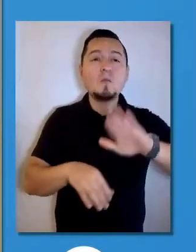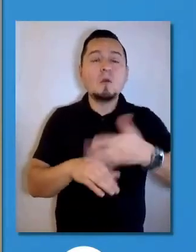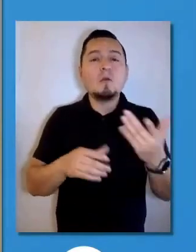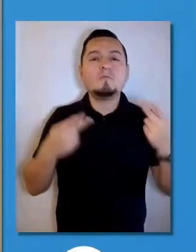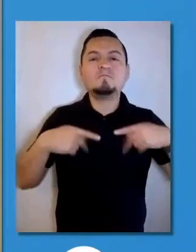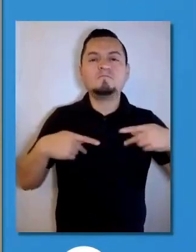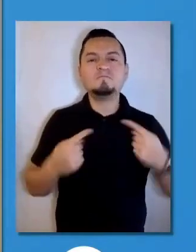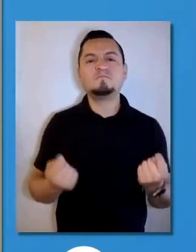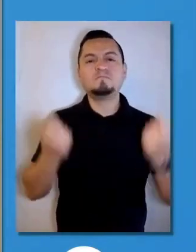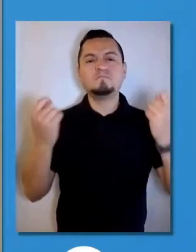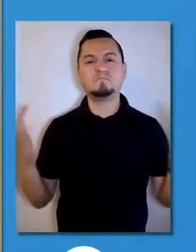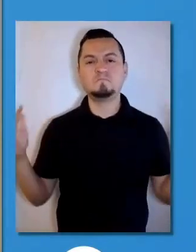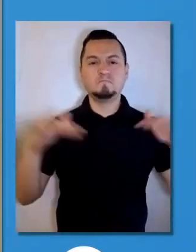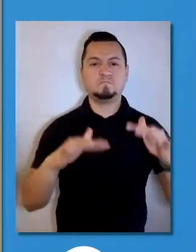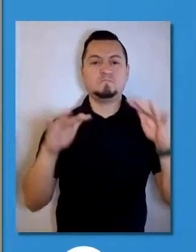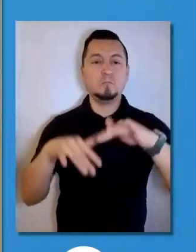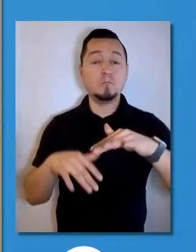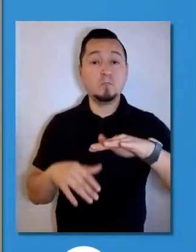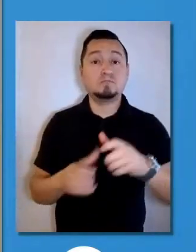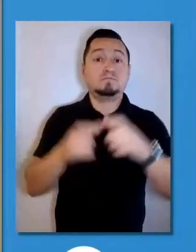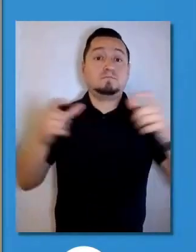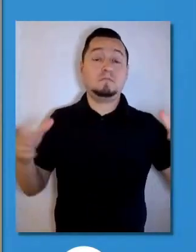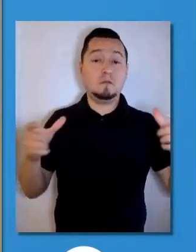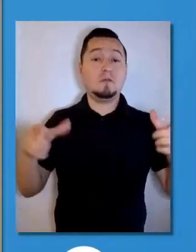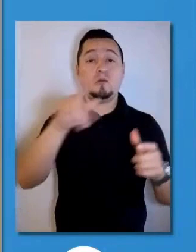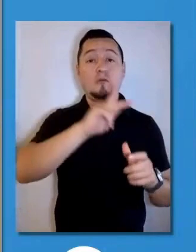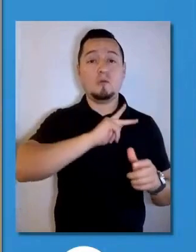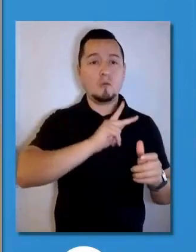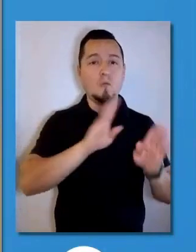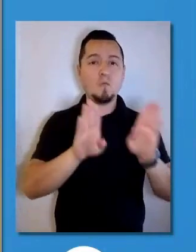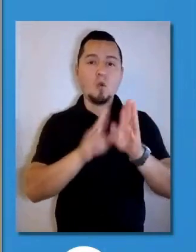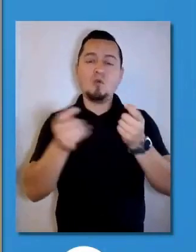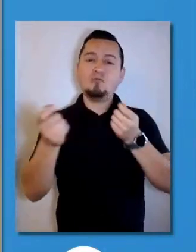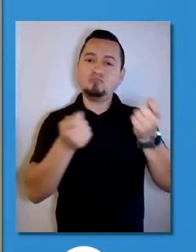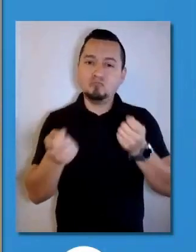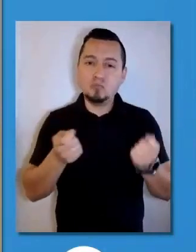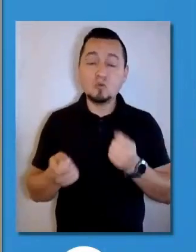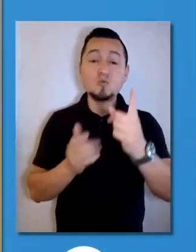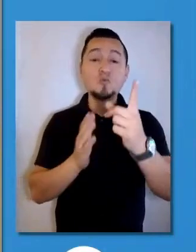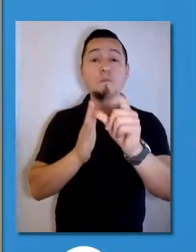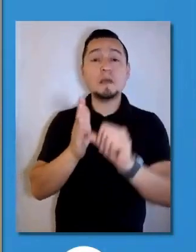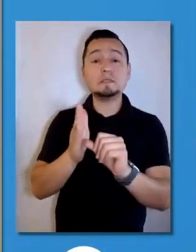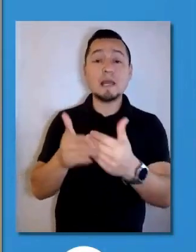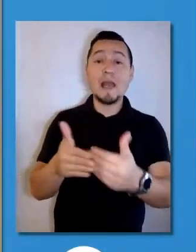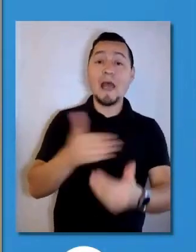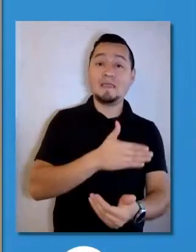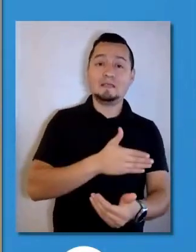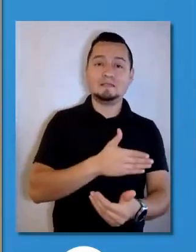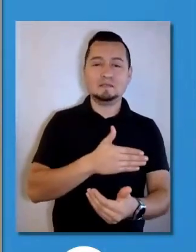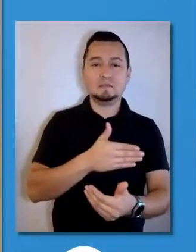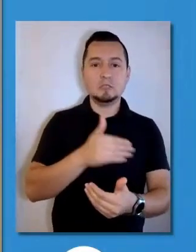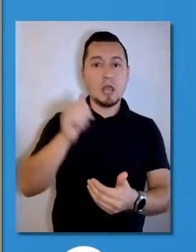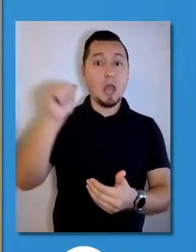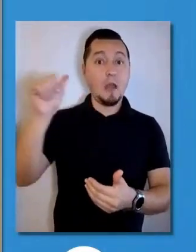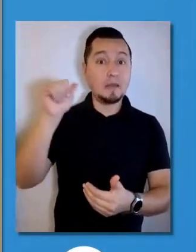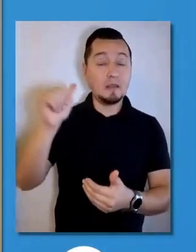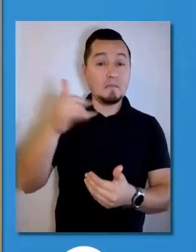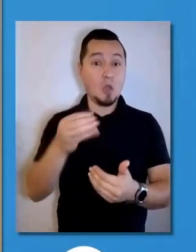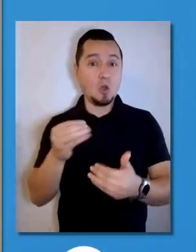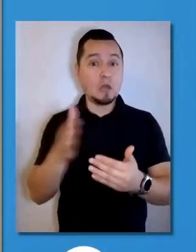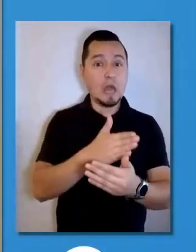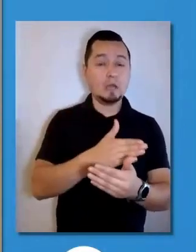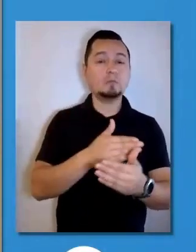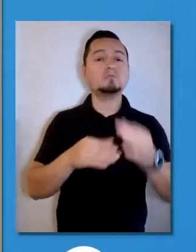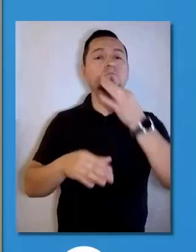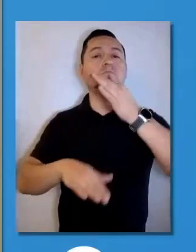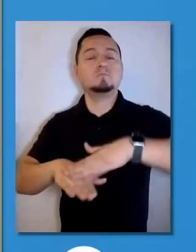del número de casos y del número de personas hospitalizadas. También habrá un protocolo que se anunciará un mes antes del día 10 de mayo. Y, por supuesto, el